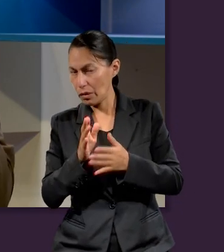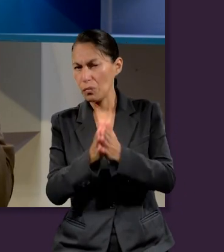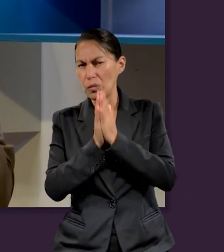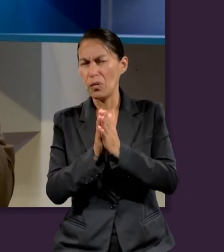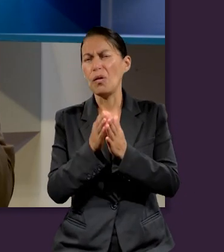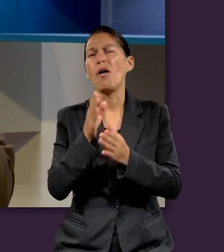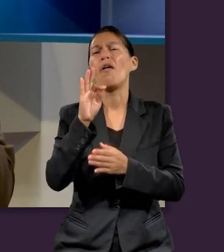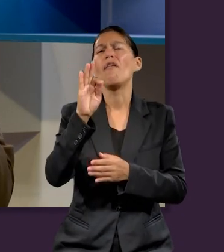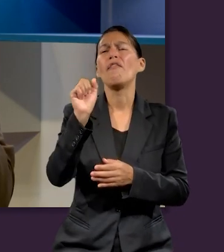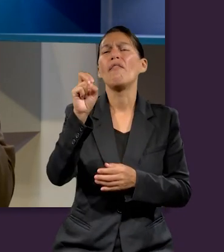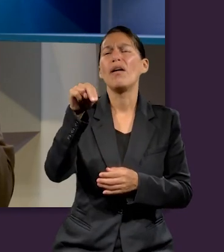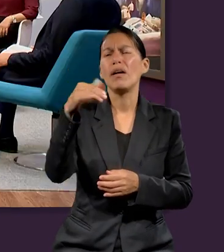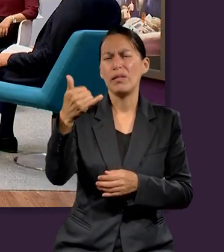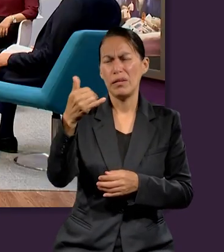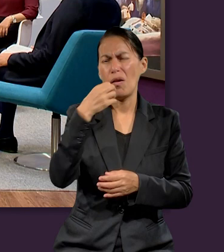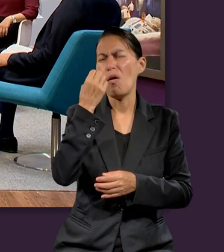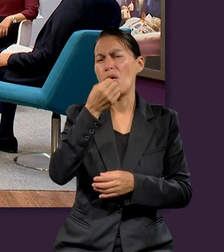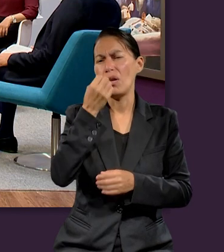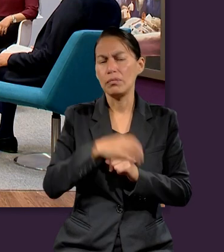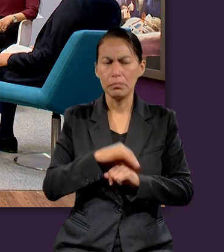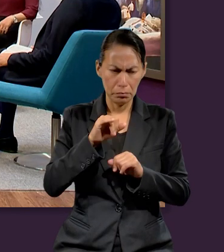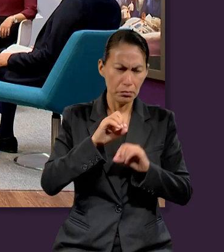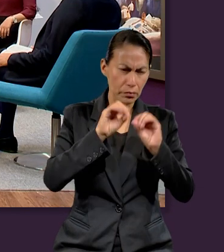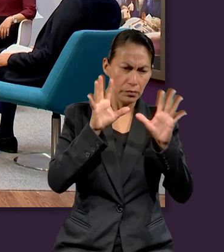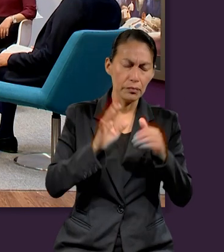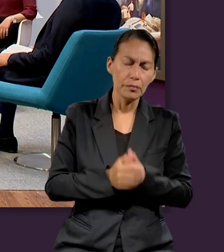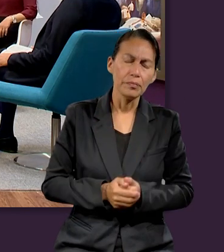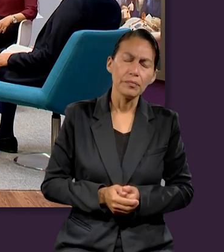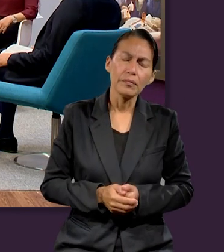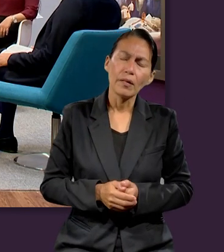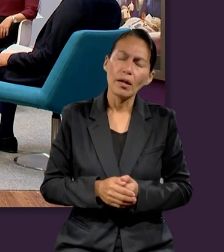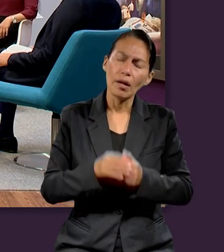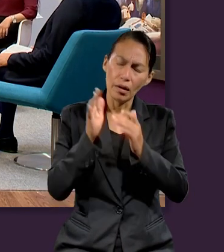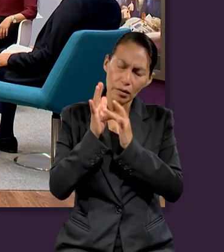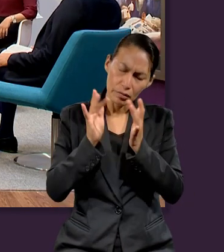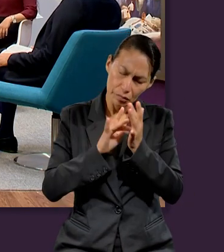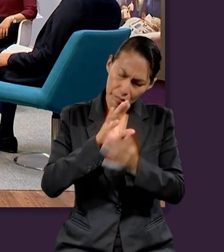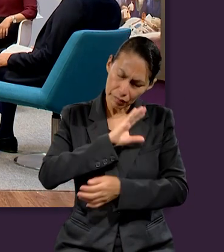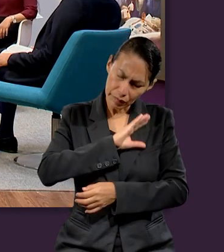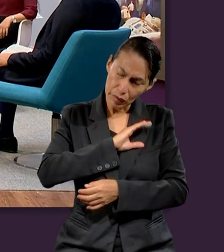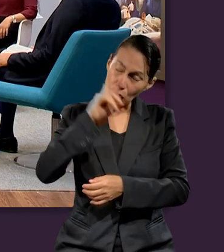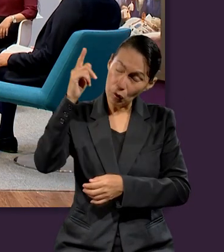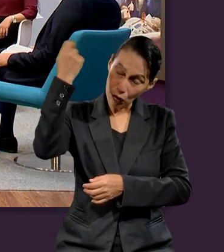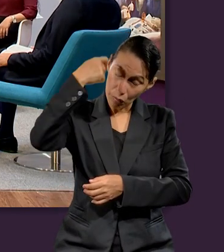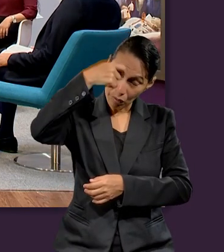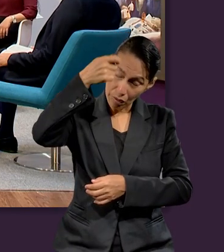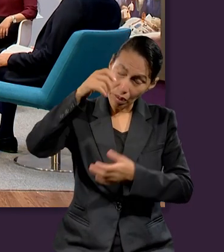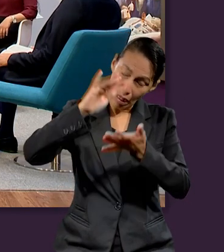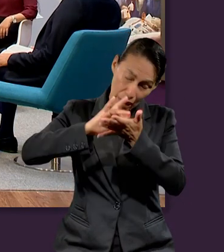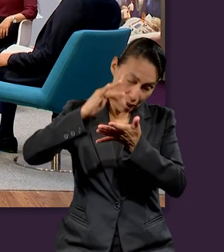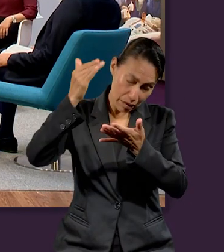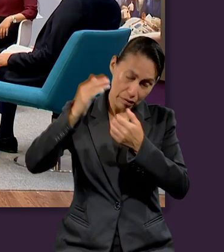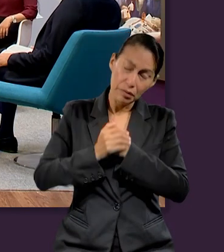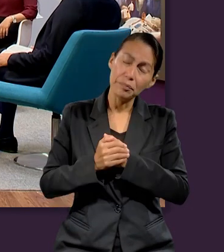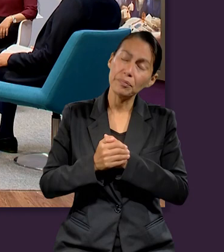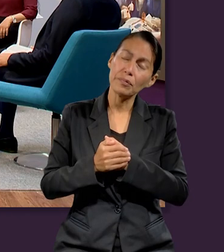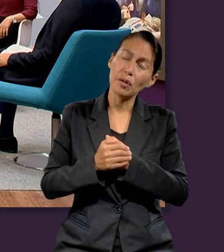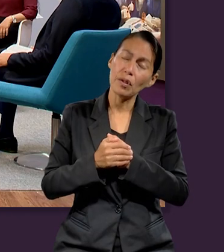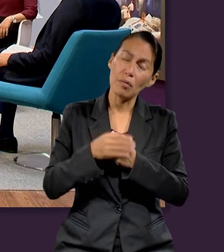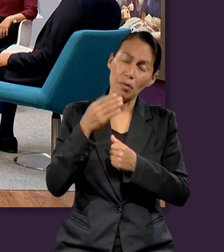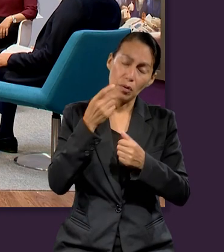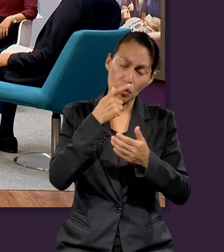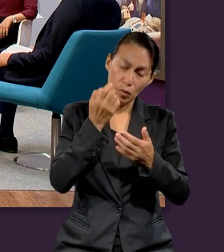pedirle a Fanny que nos dirija en oración, por favor. Claro que sí. Vamos a orar. Querido Jesús, gracias por tus bendiciones.